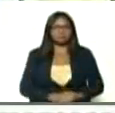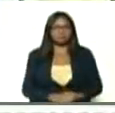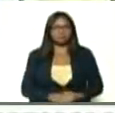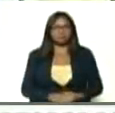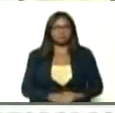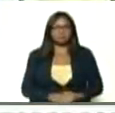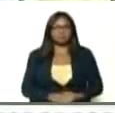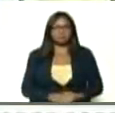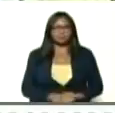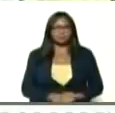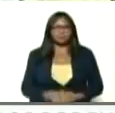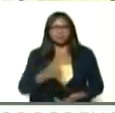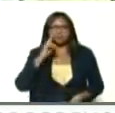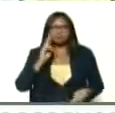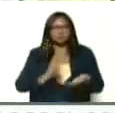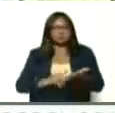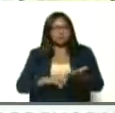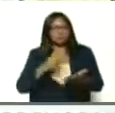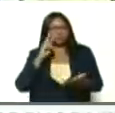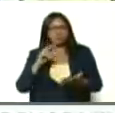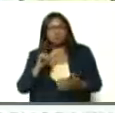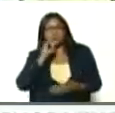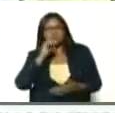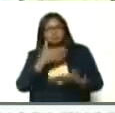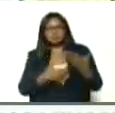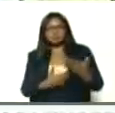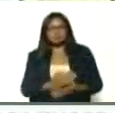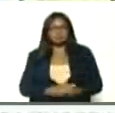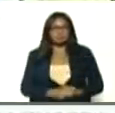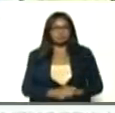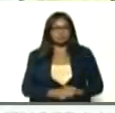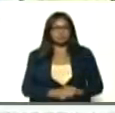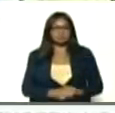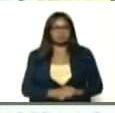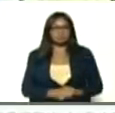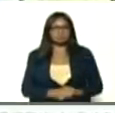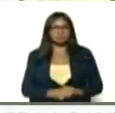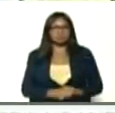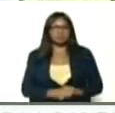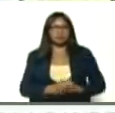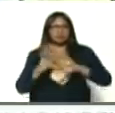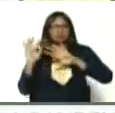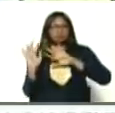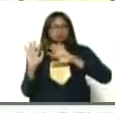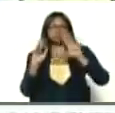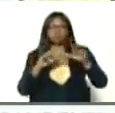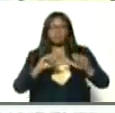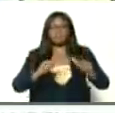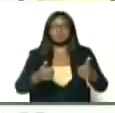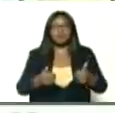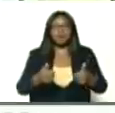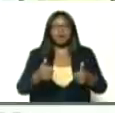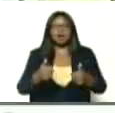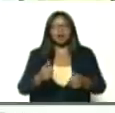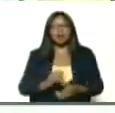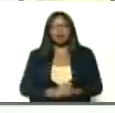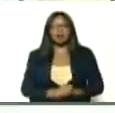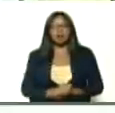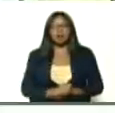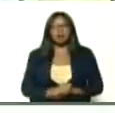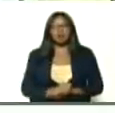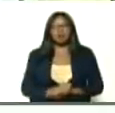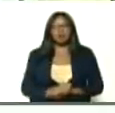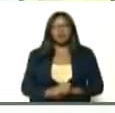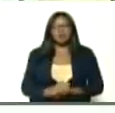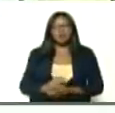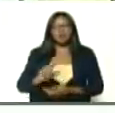también tenemos, los reportes, y hemos estado, haciendo seguimiento, de la llegada, de la variante, brasilera, al Uruguay, nuestra hermana,